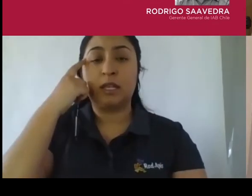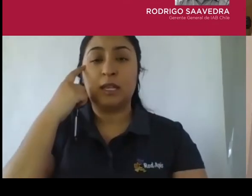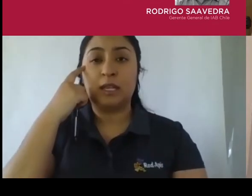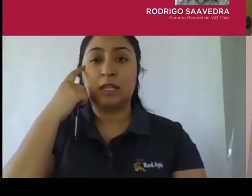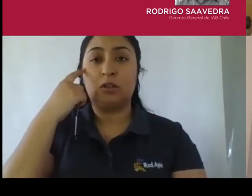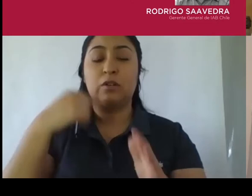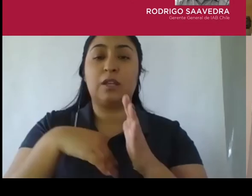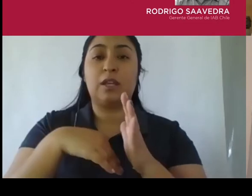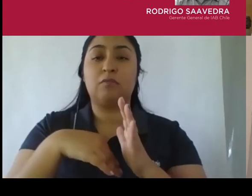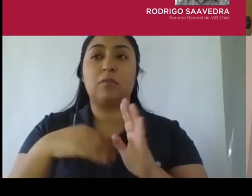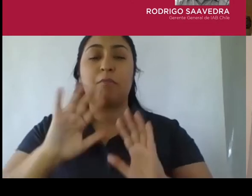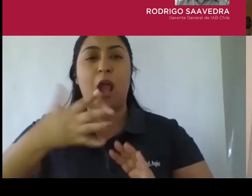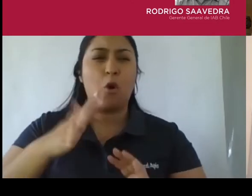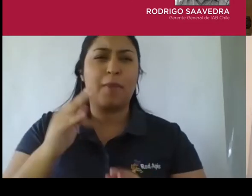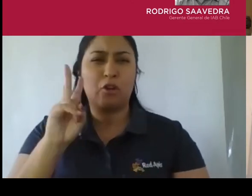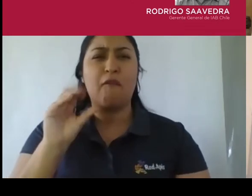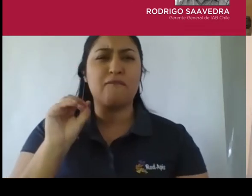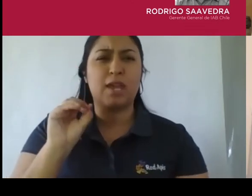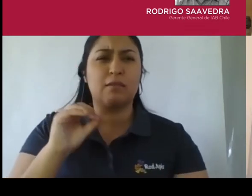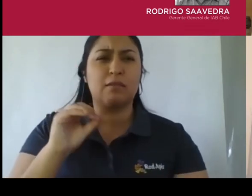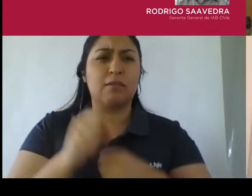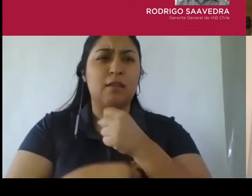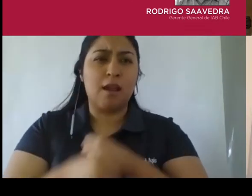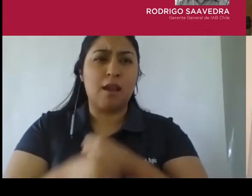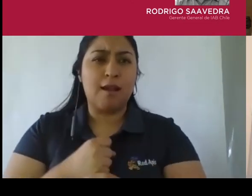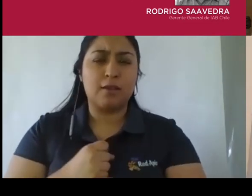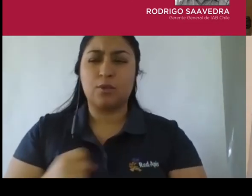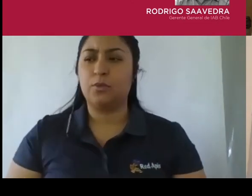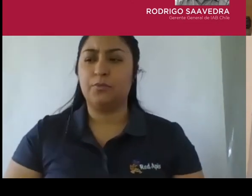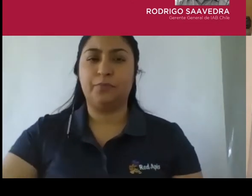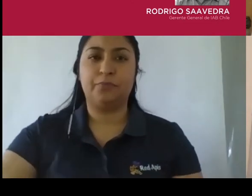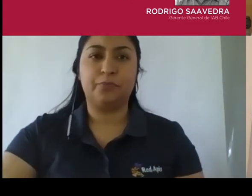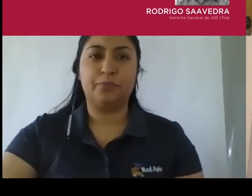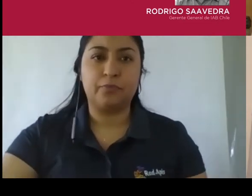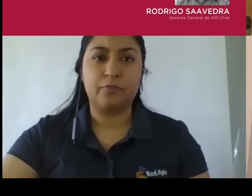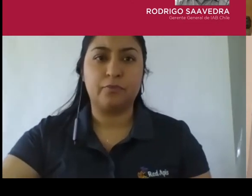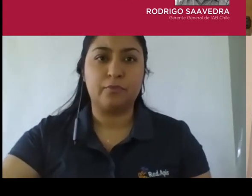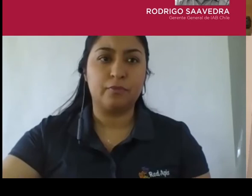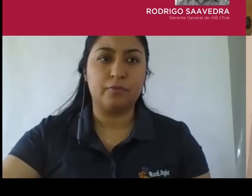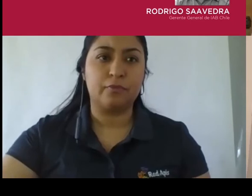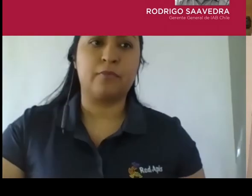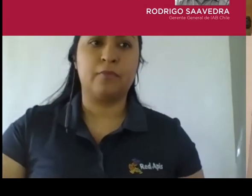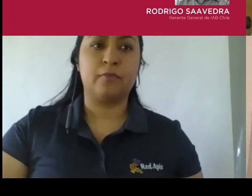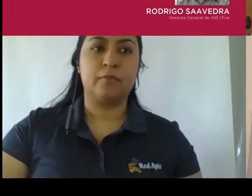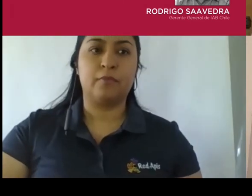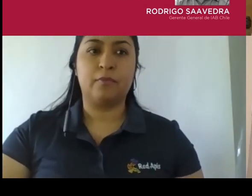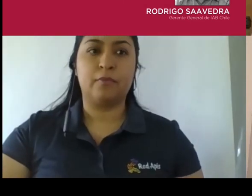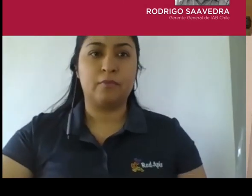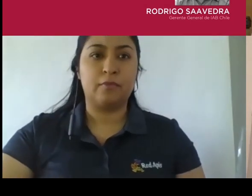¿20 años? 20 años en esto. Sí, bueno, bueno, 20 años no es nada como dice la canción, así que